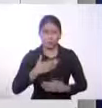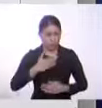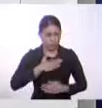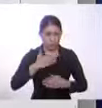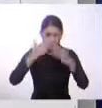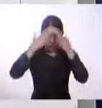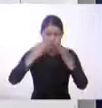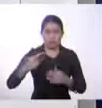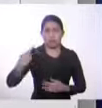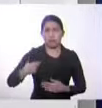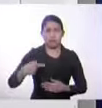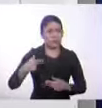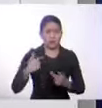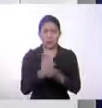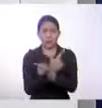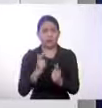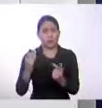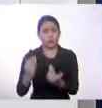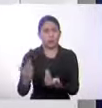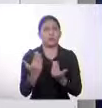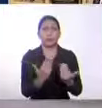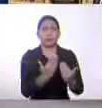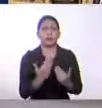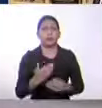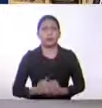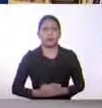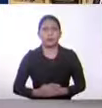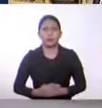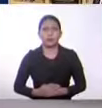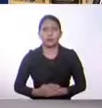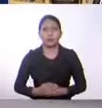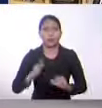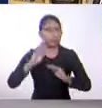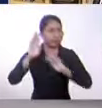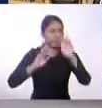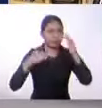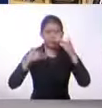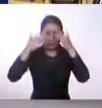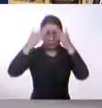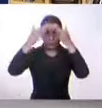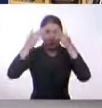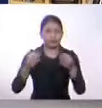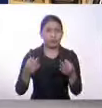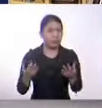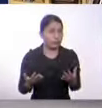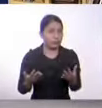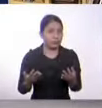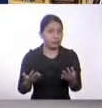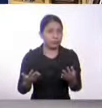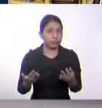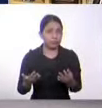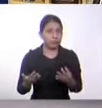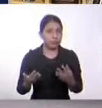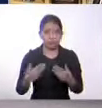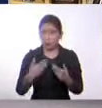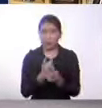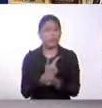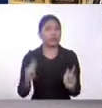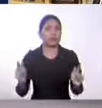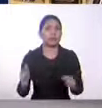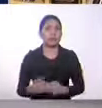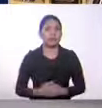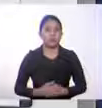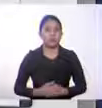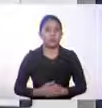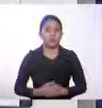propia religión, que es de respetar también ese punto. A participar en decisiones que se adopten, en cuestiones que les afecten también. ¿Y cuáles son los